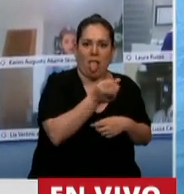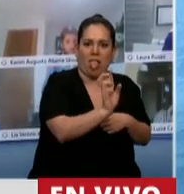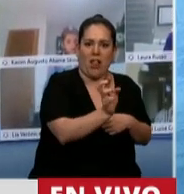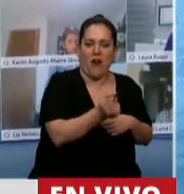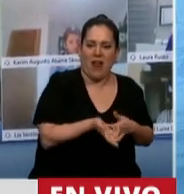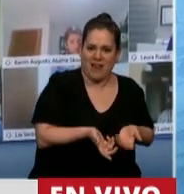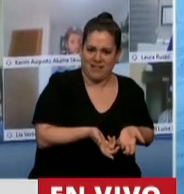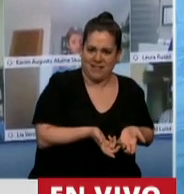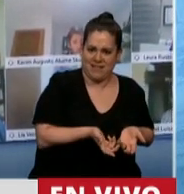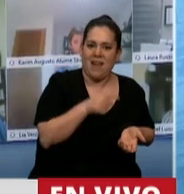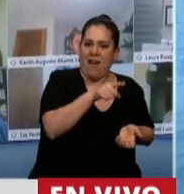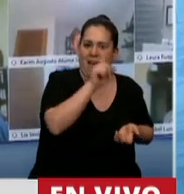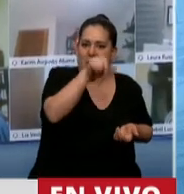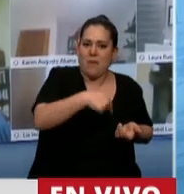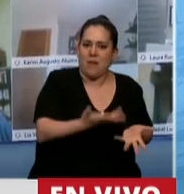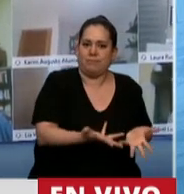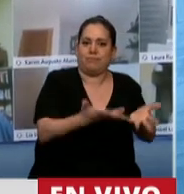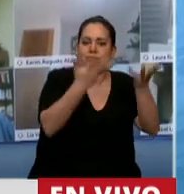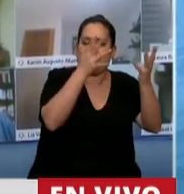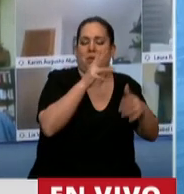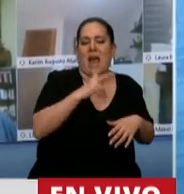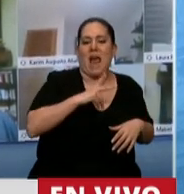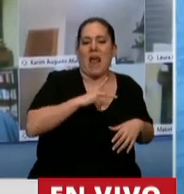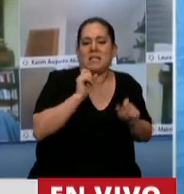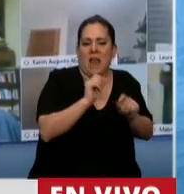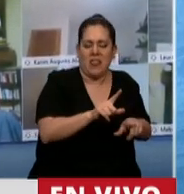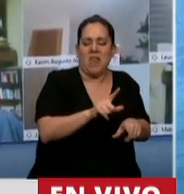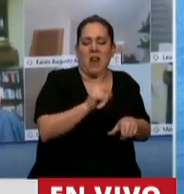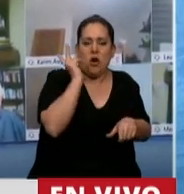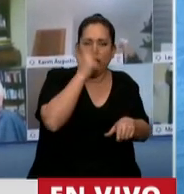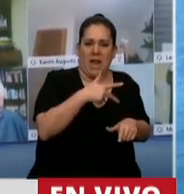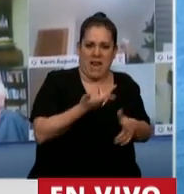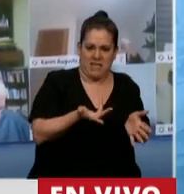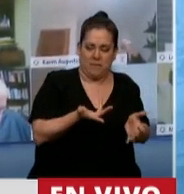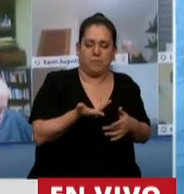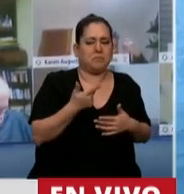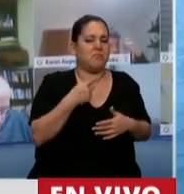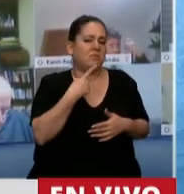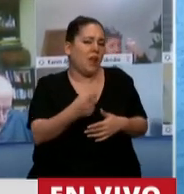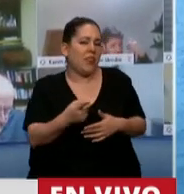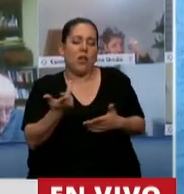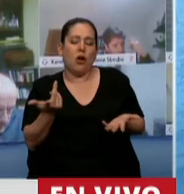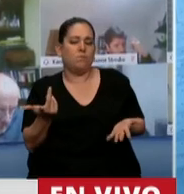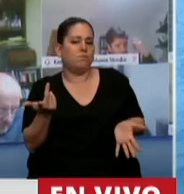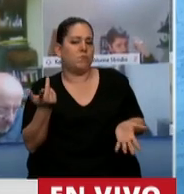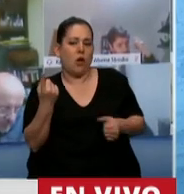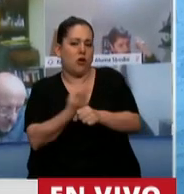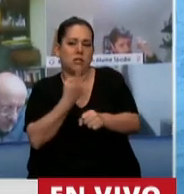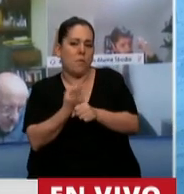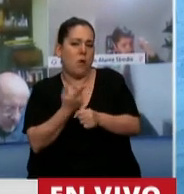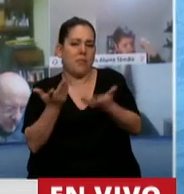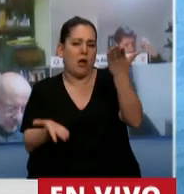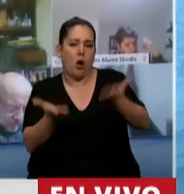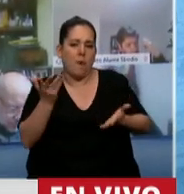pesos aumentan sus márgenes de ganancia. Bueno, sí, o sea, no vamos a comparar estas cadenas